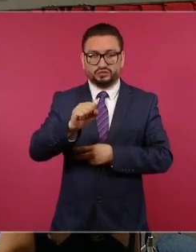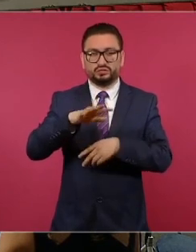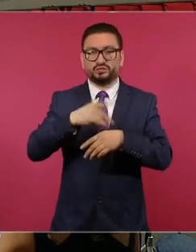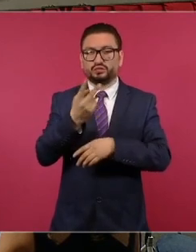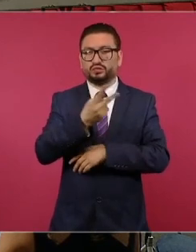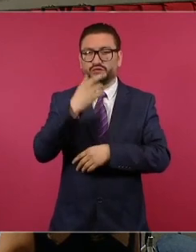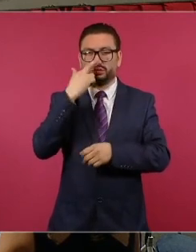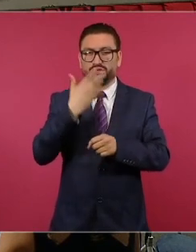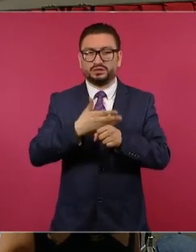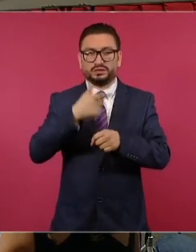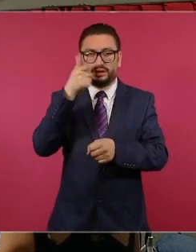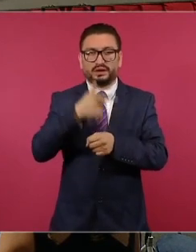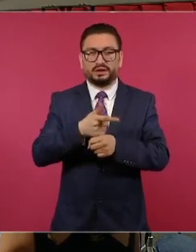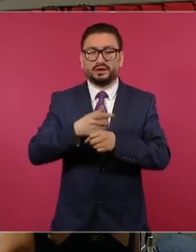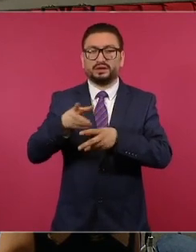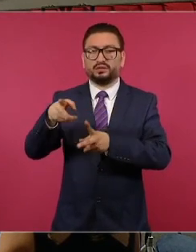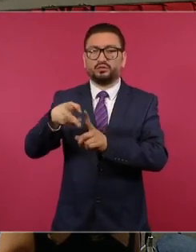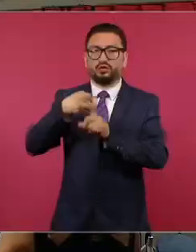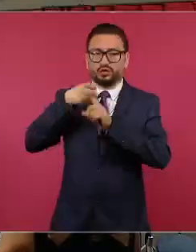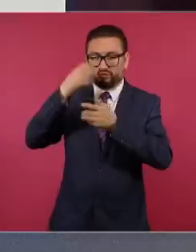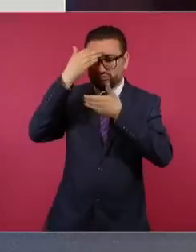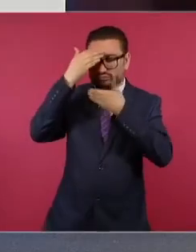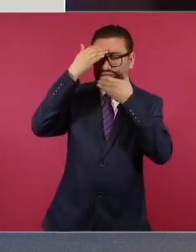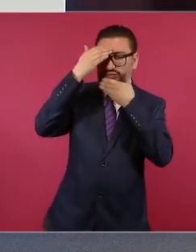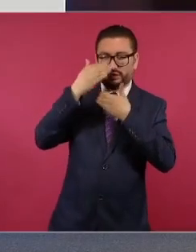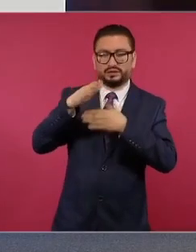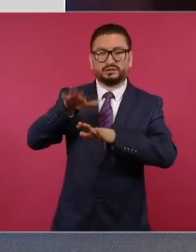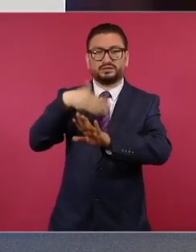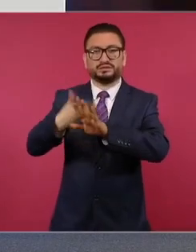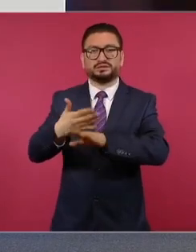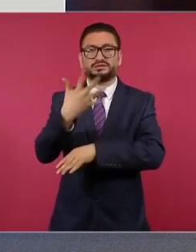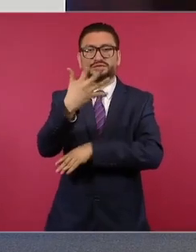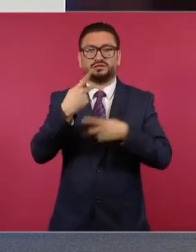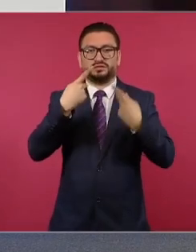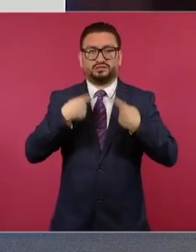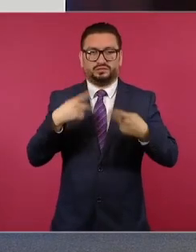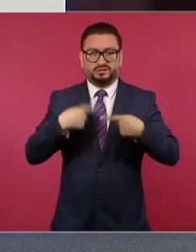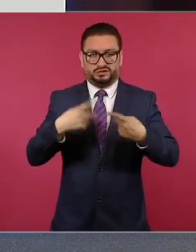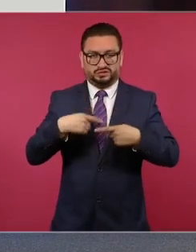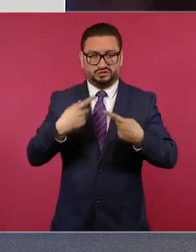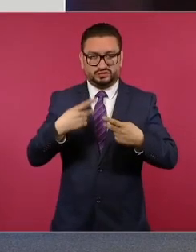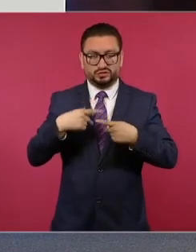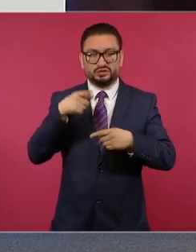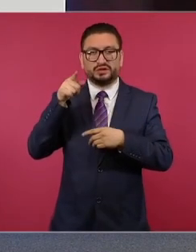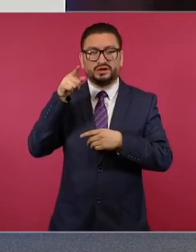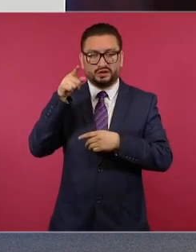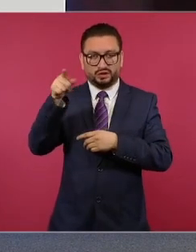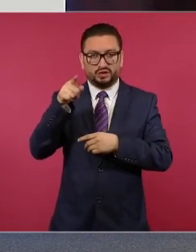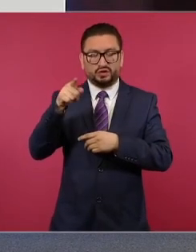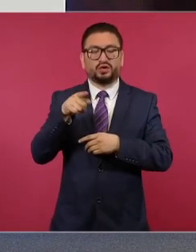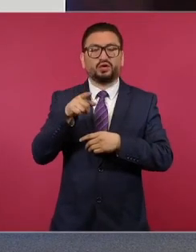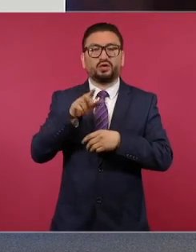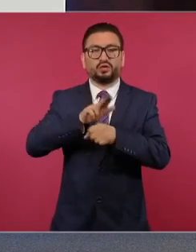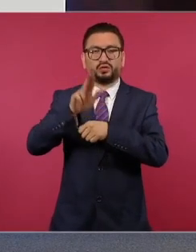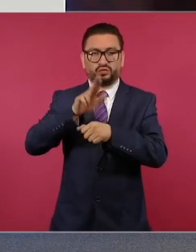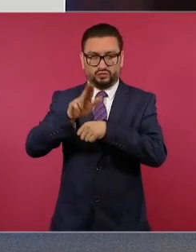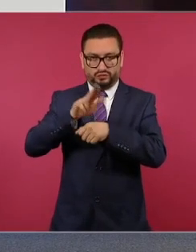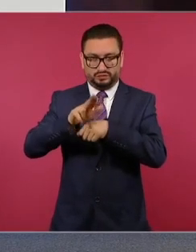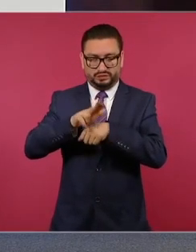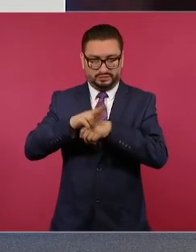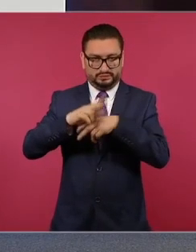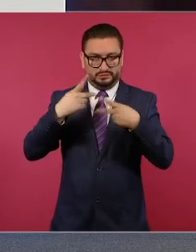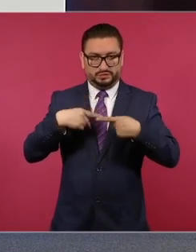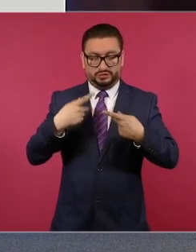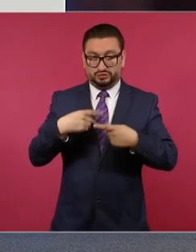su responsabilidad en el delito de secuestro agravado, cometido en agravio de cinco personas de nacionalidad hondureña, entre ellos un menor de